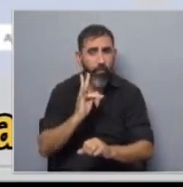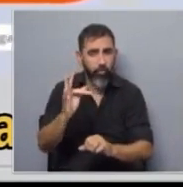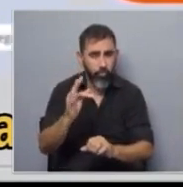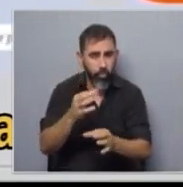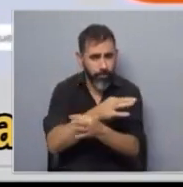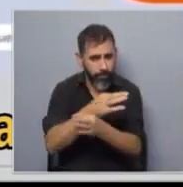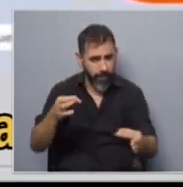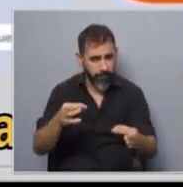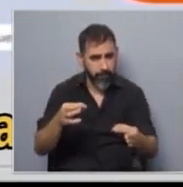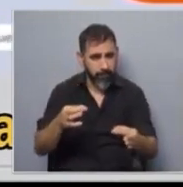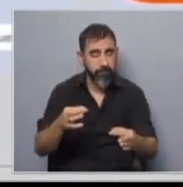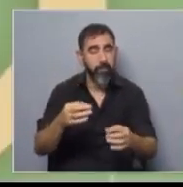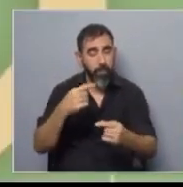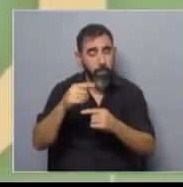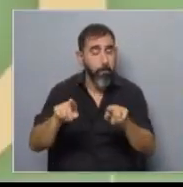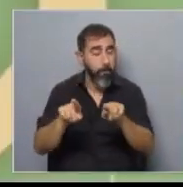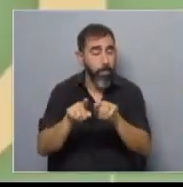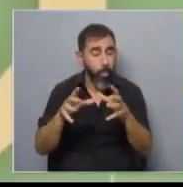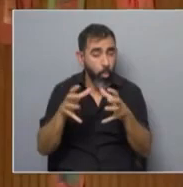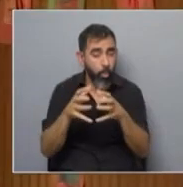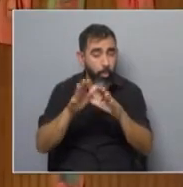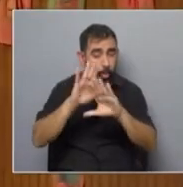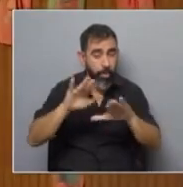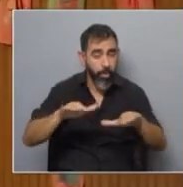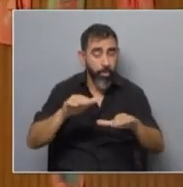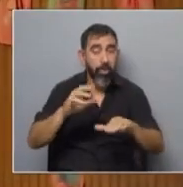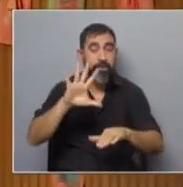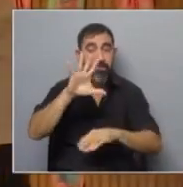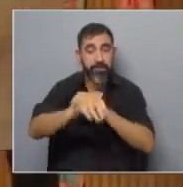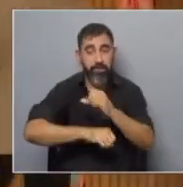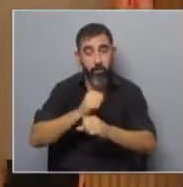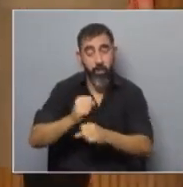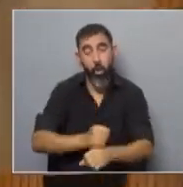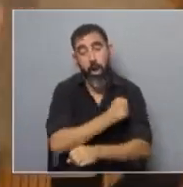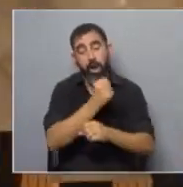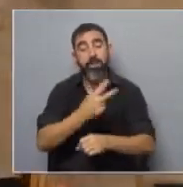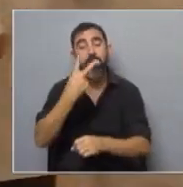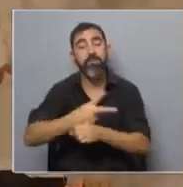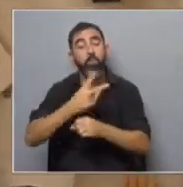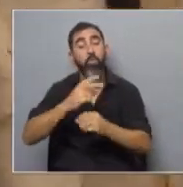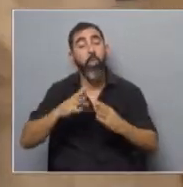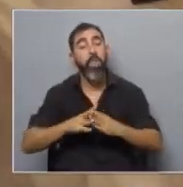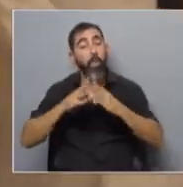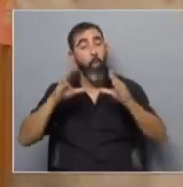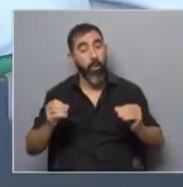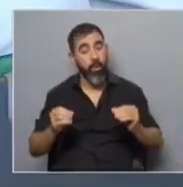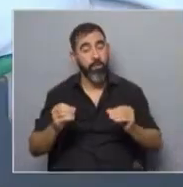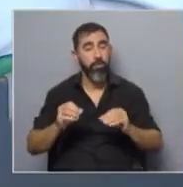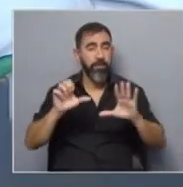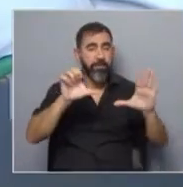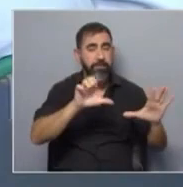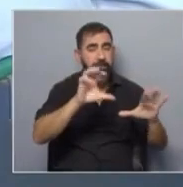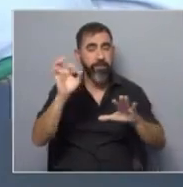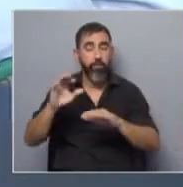predecir bien. Entonces, seguimos a un mismo grupo de niños desde que estaban en nivel 5 hasta que estaban en segundo de escuela. Y, entonces, empezamos con unos 600